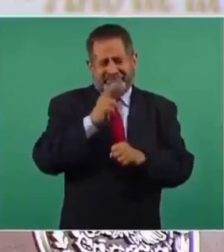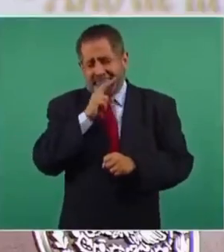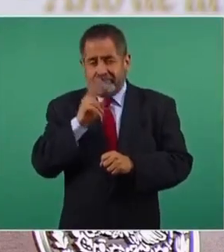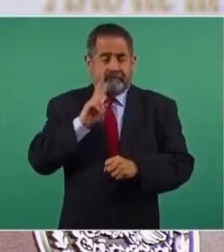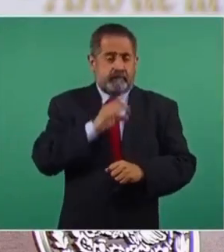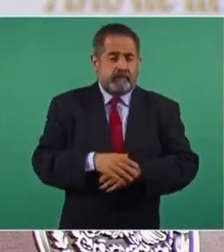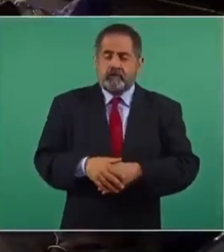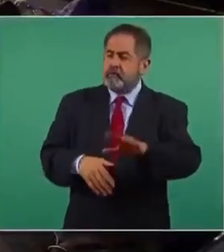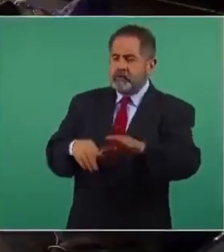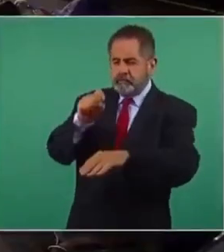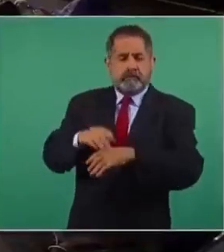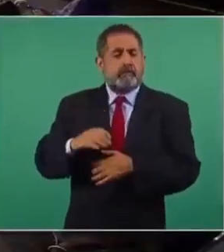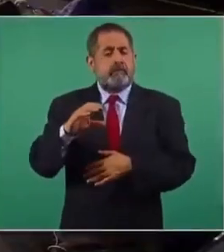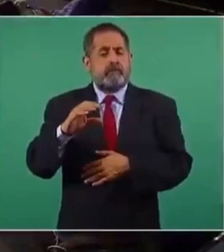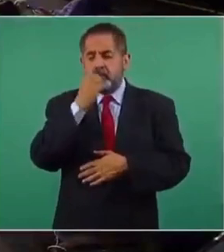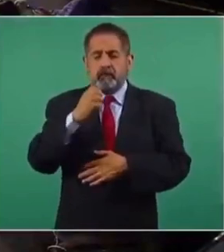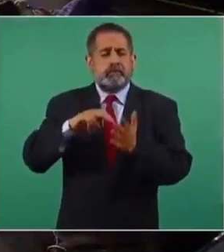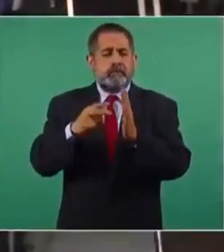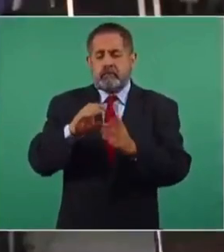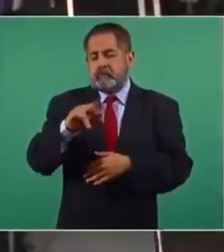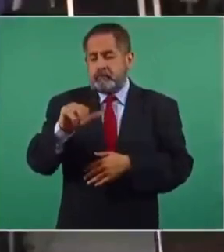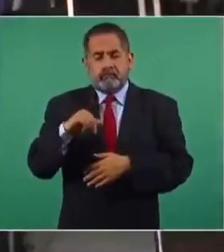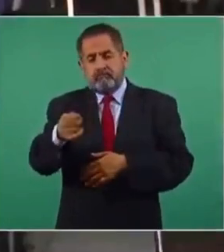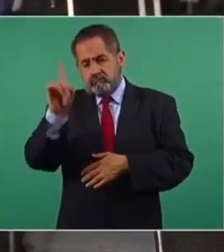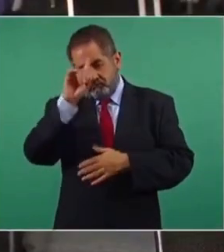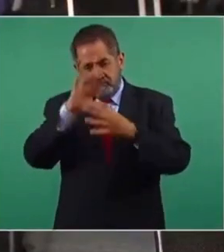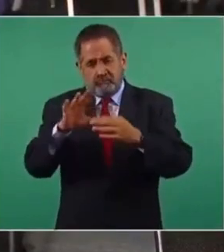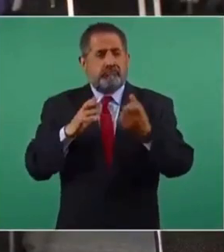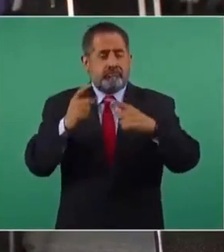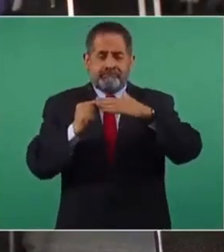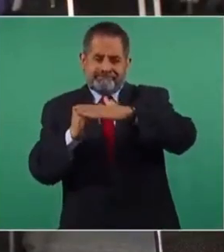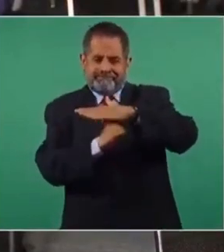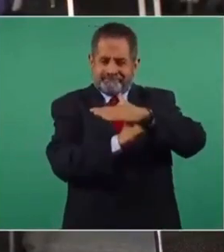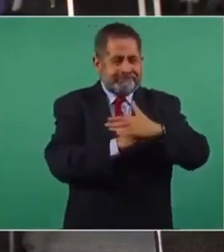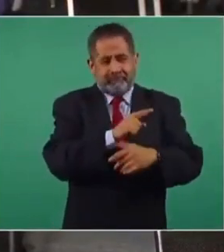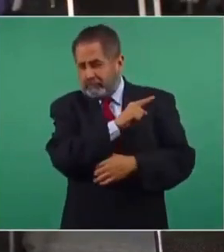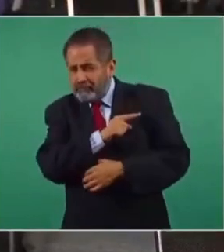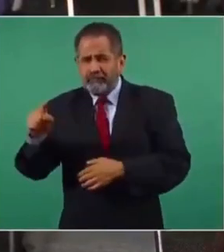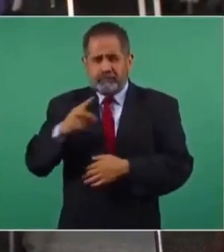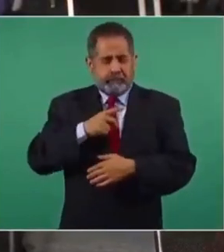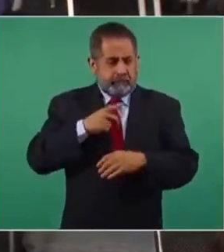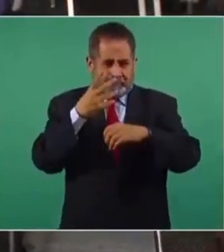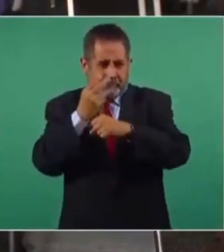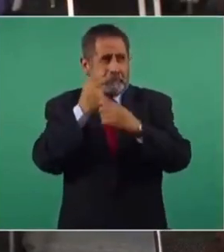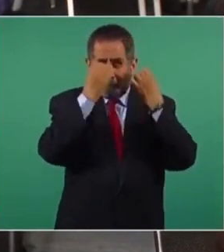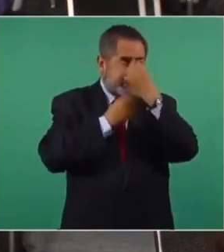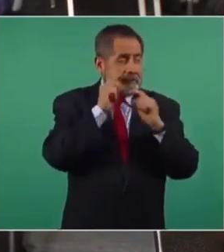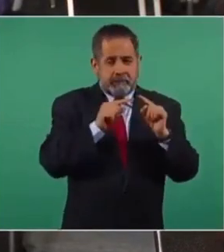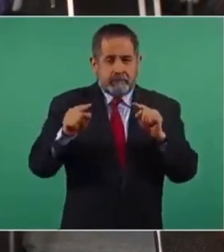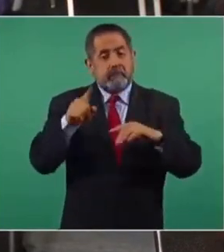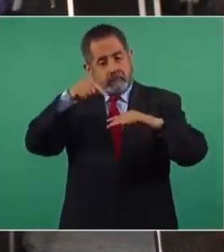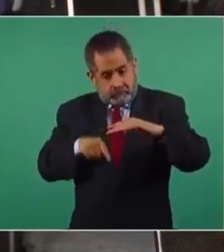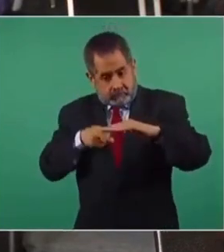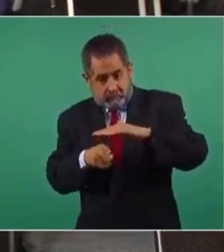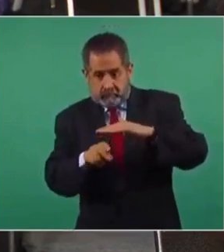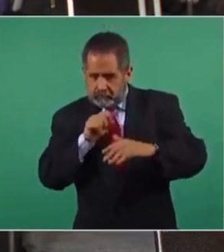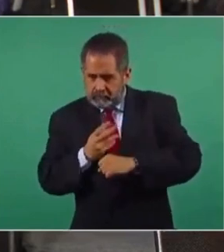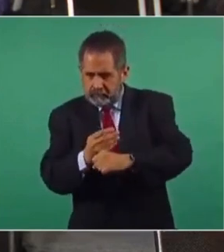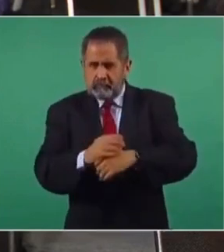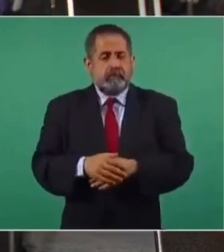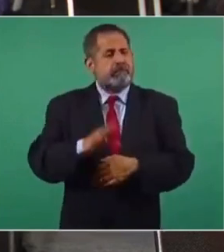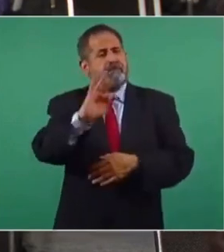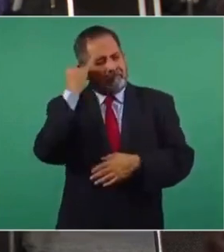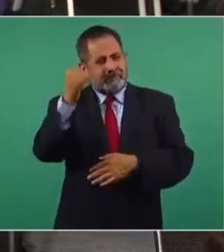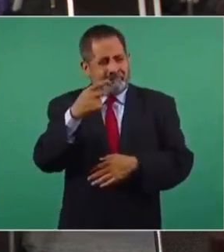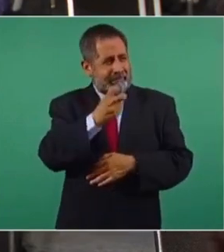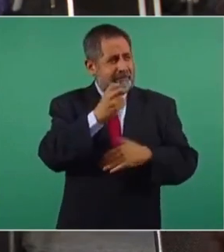pronto posible. El colegio de ingenieros civiles está haciendo una recomendación, dice que hay daños estructurales, que pide que se revise toda la línea, incluso el tramo que va subterráneo. ¿Cabe la posibilidad de que se